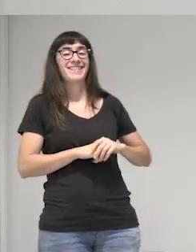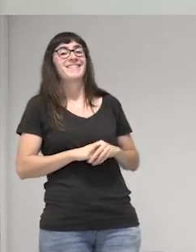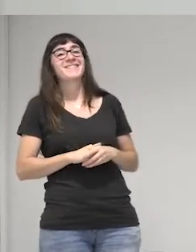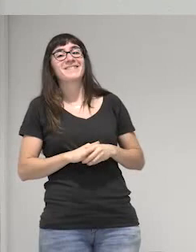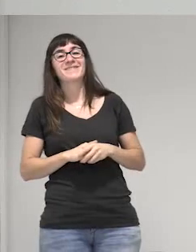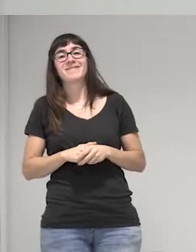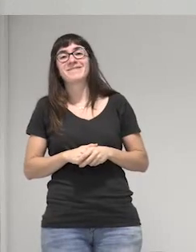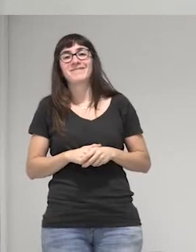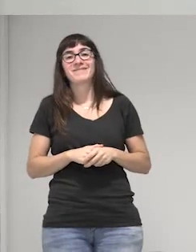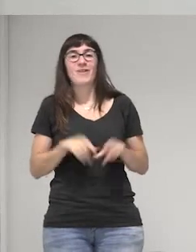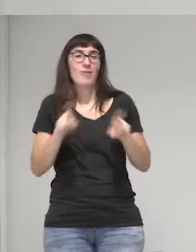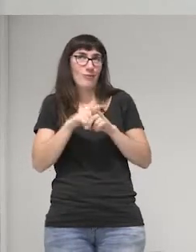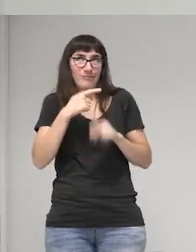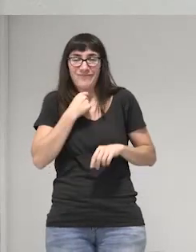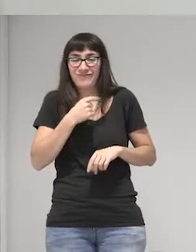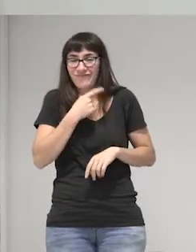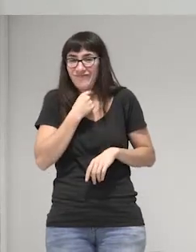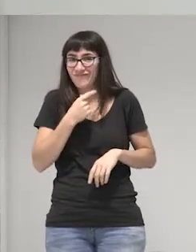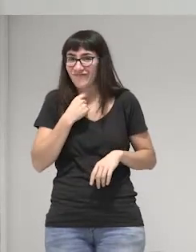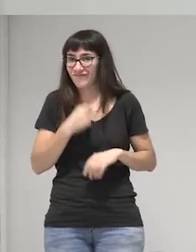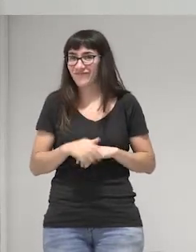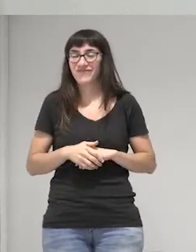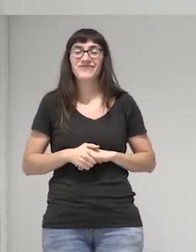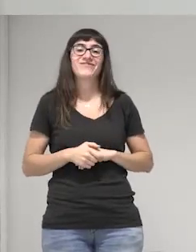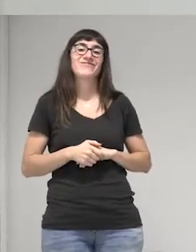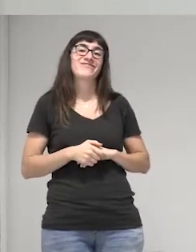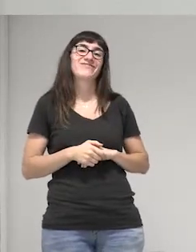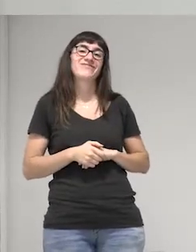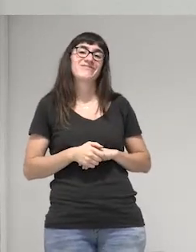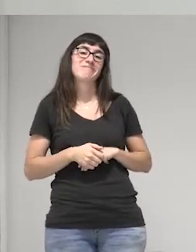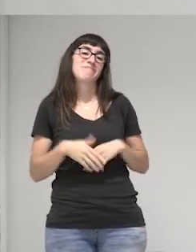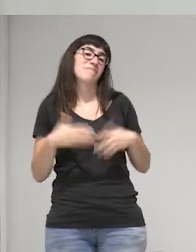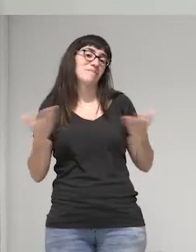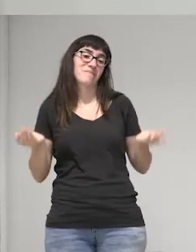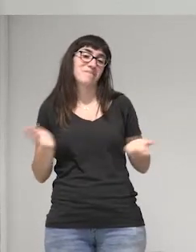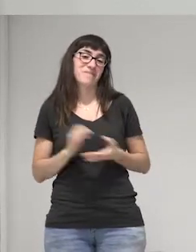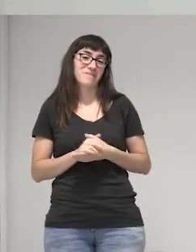era bien chistoso la verdad y bueno